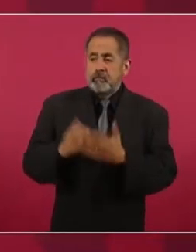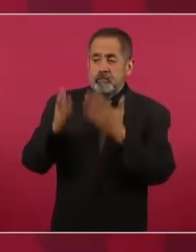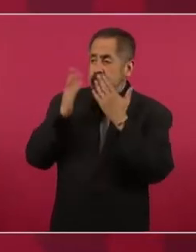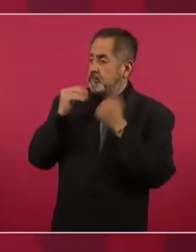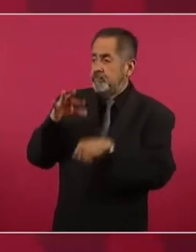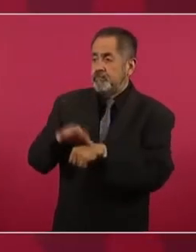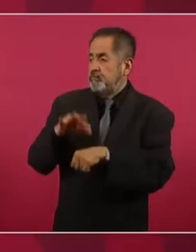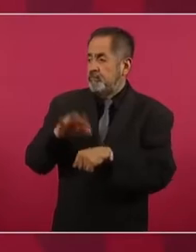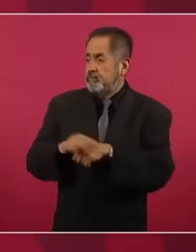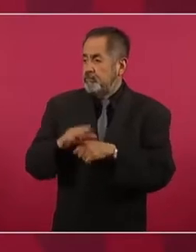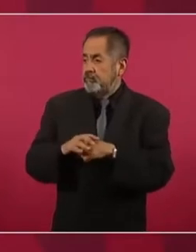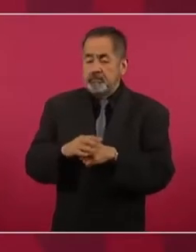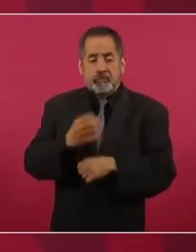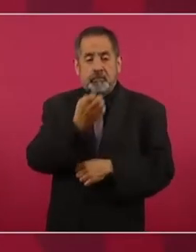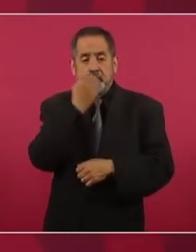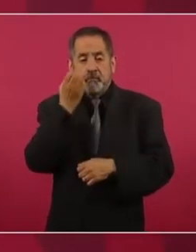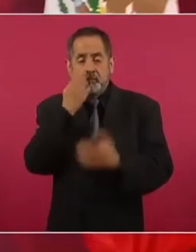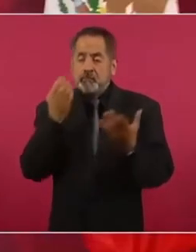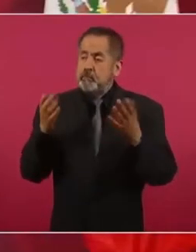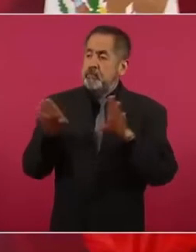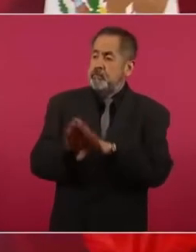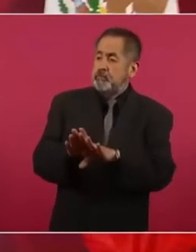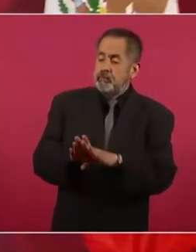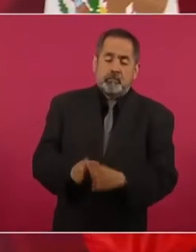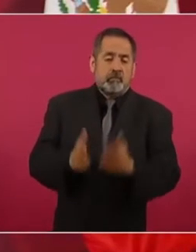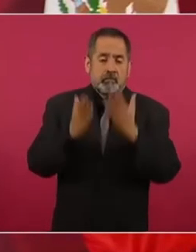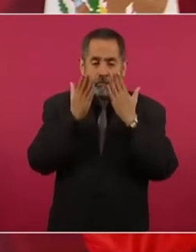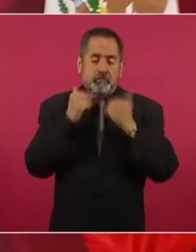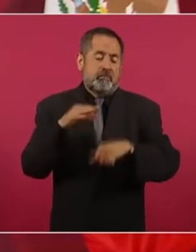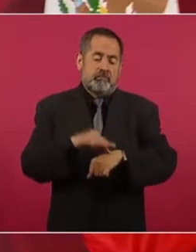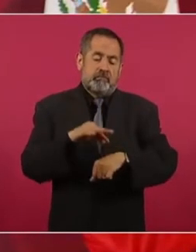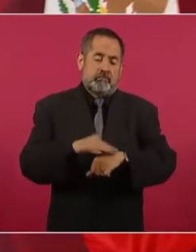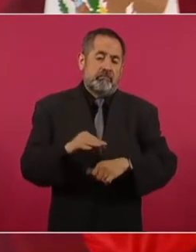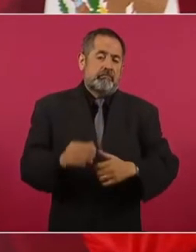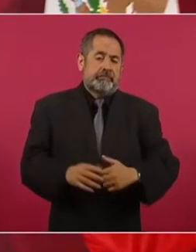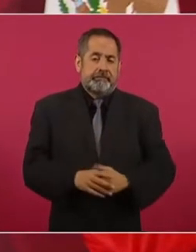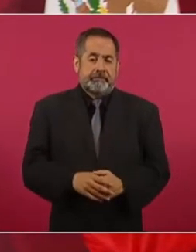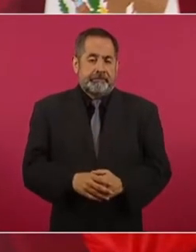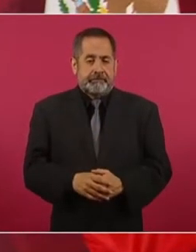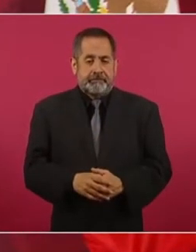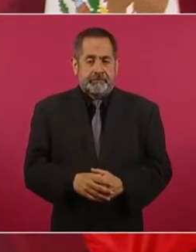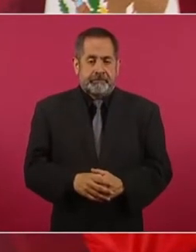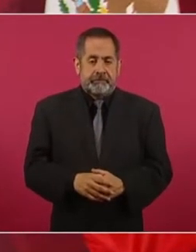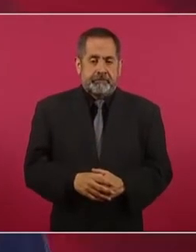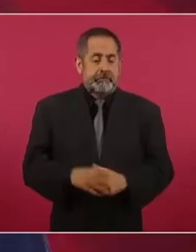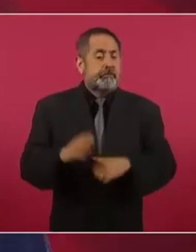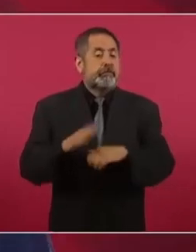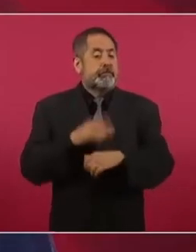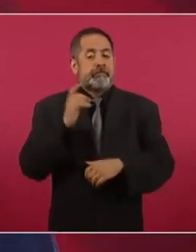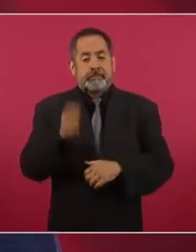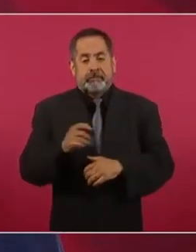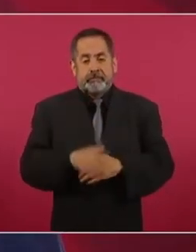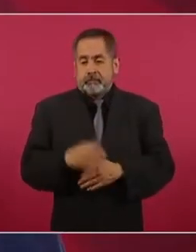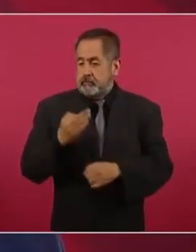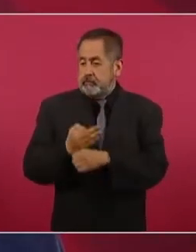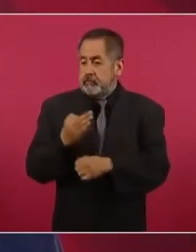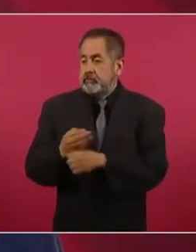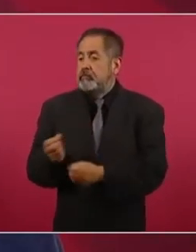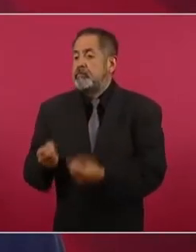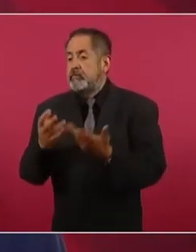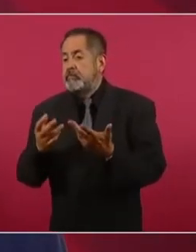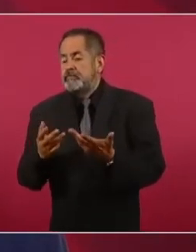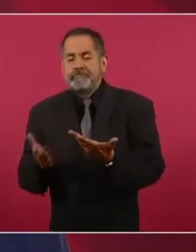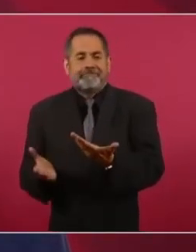porque tenemos un déficit de